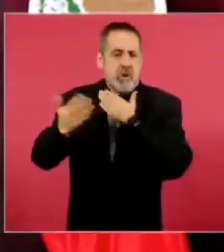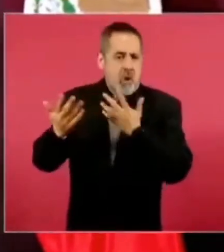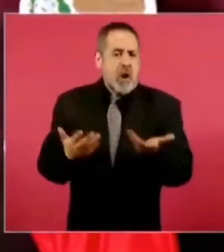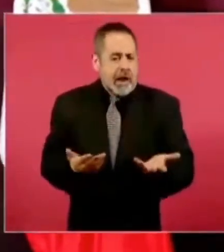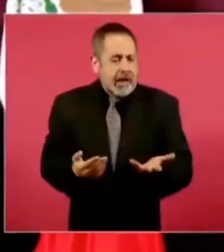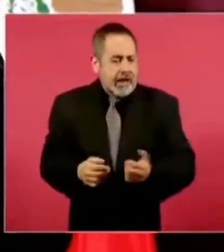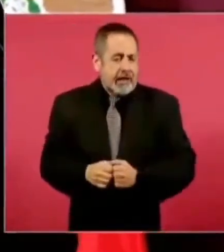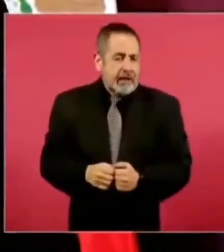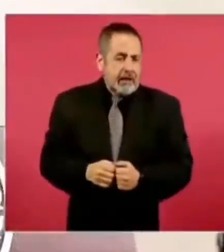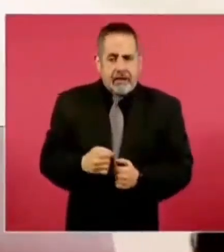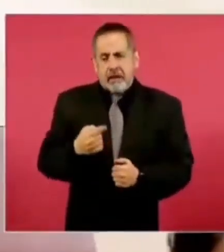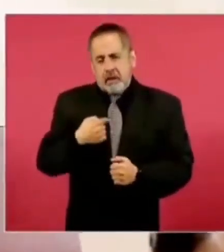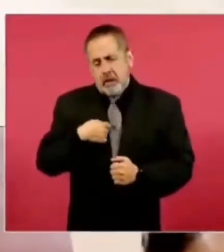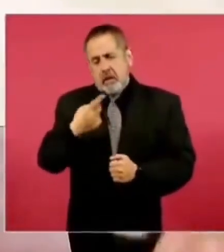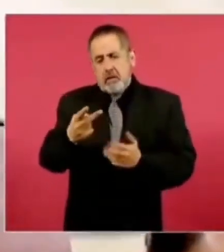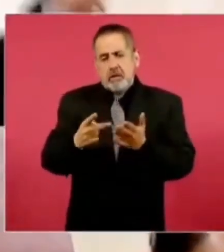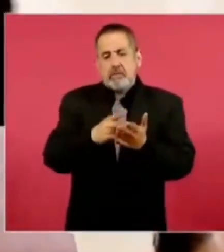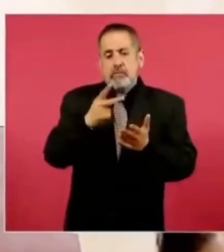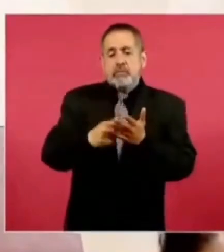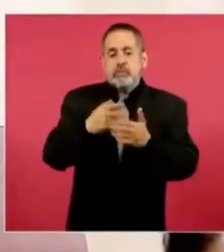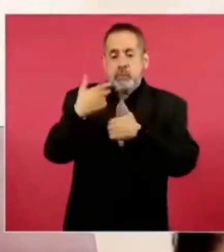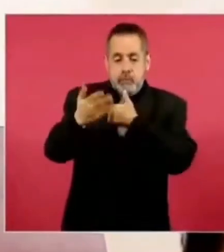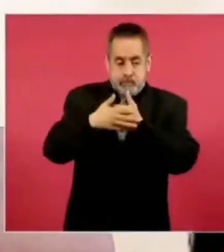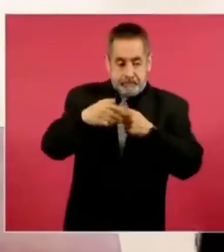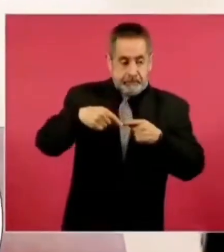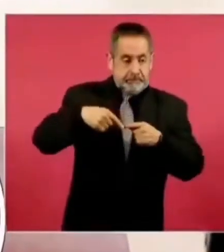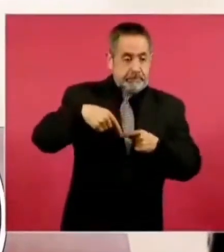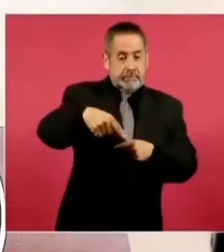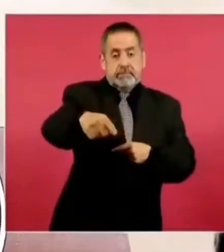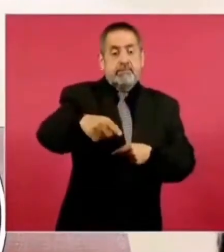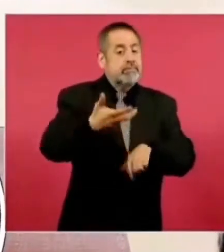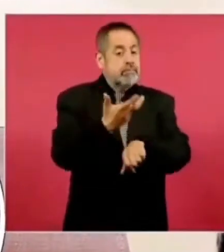repito porque vienen las elecciones en Estados Unidos